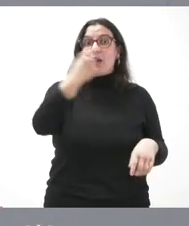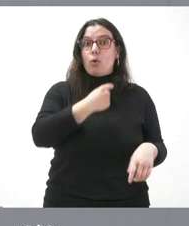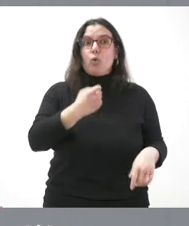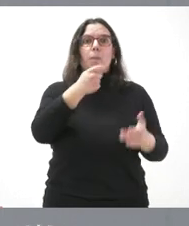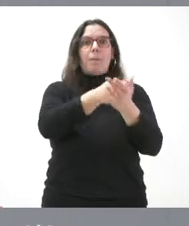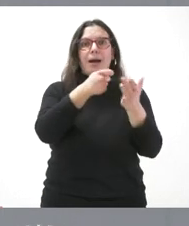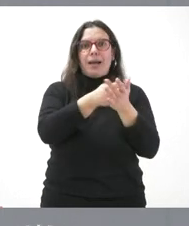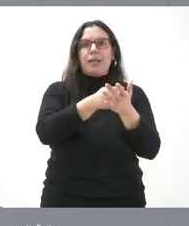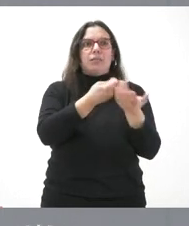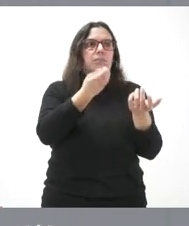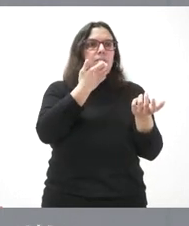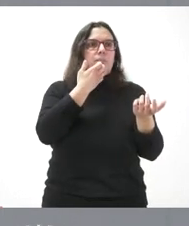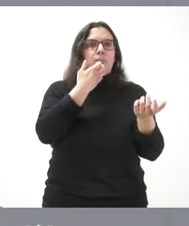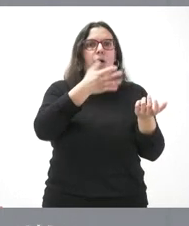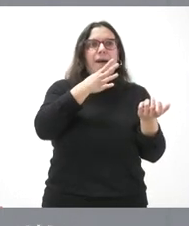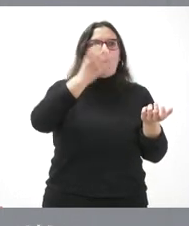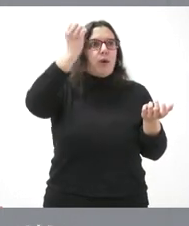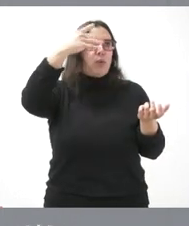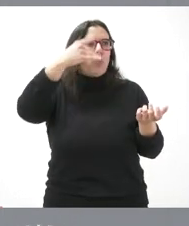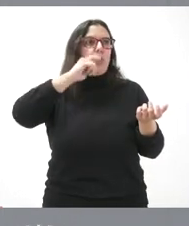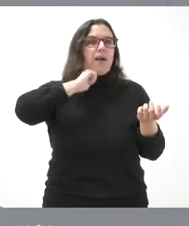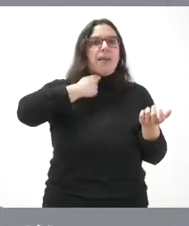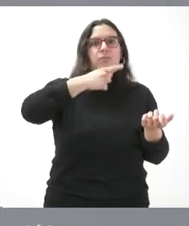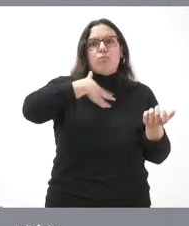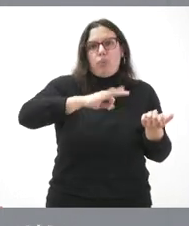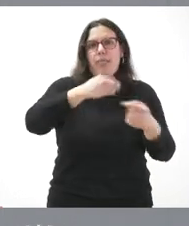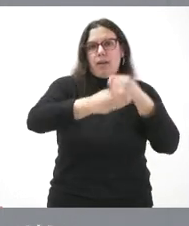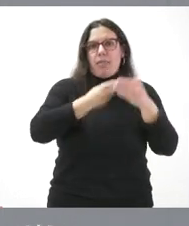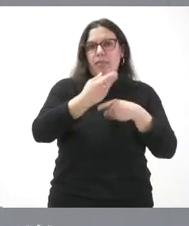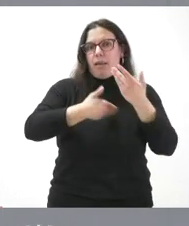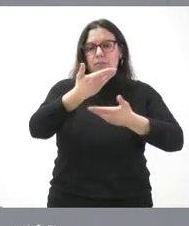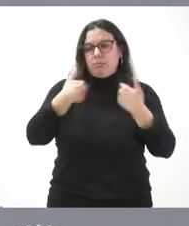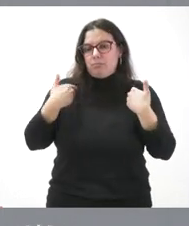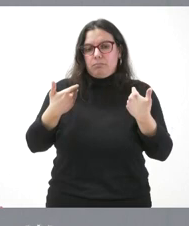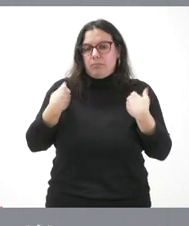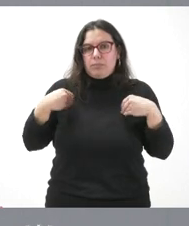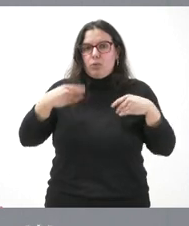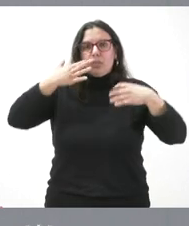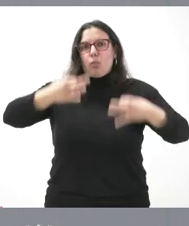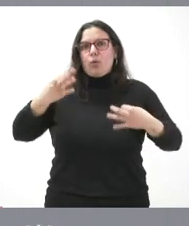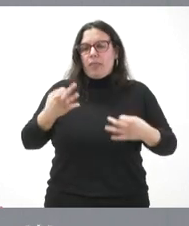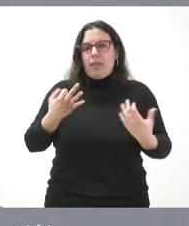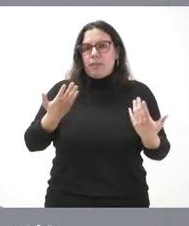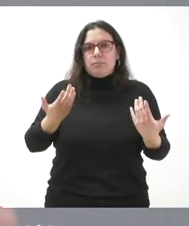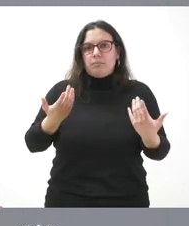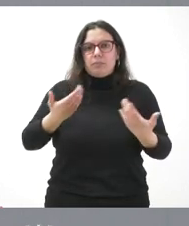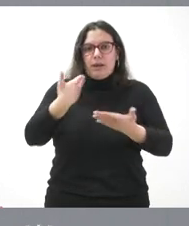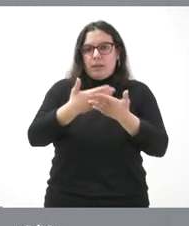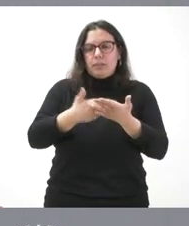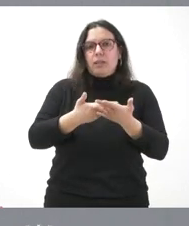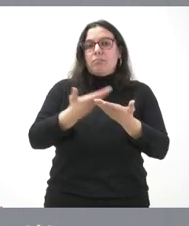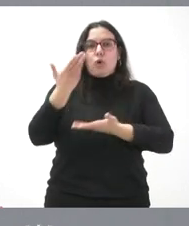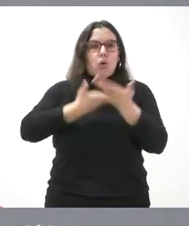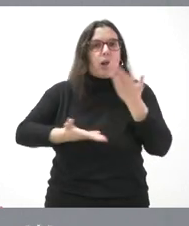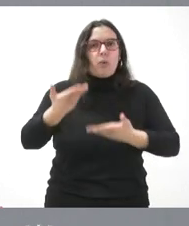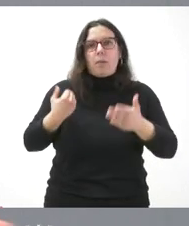de los suministros, como así está siendo al día de hoy. Y, por tanto, desde ese punto de vista es la garantía que podemos ofrecer, colaborar en